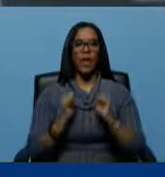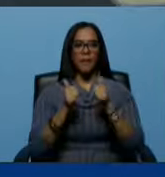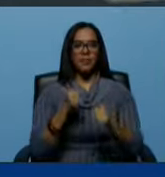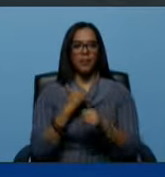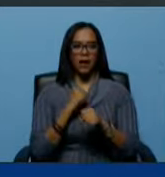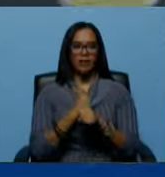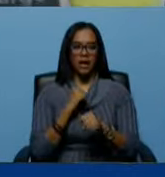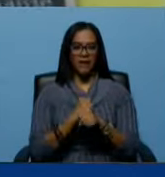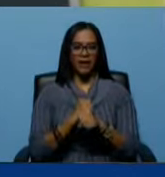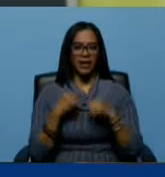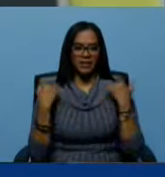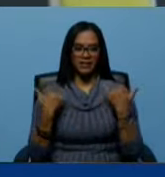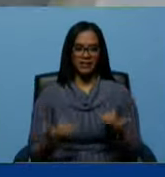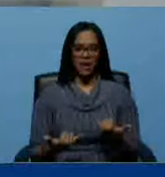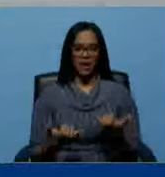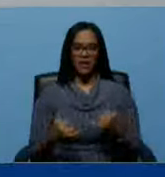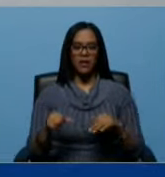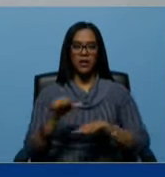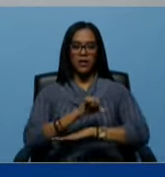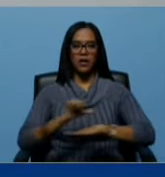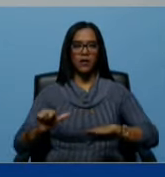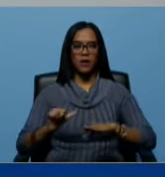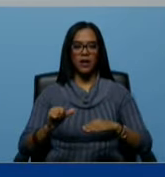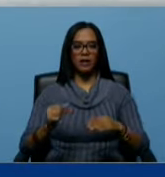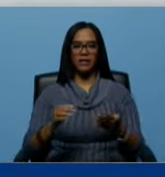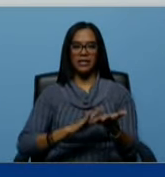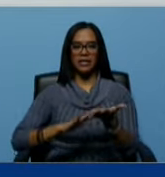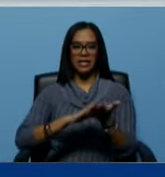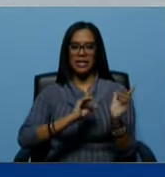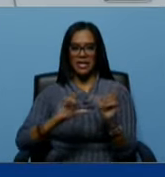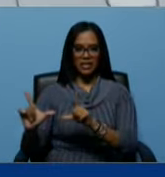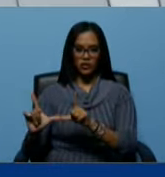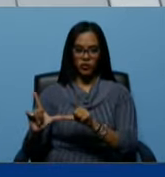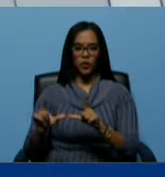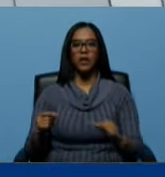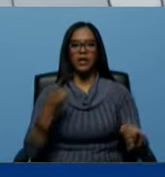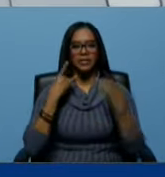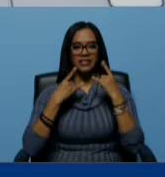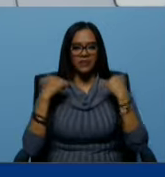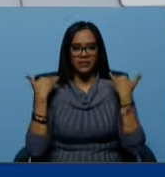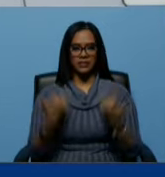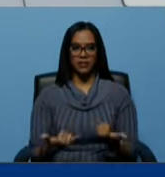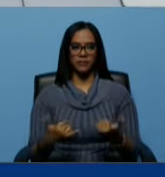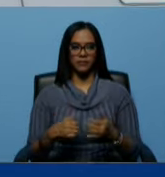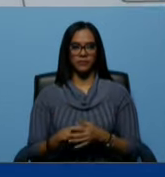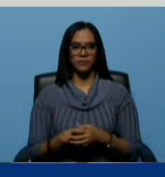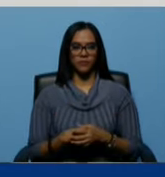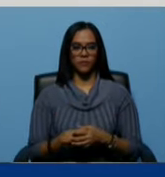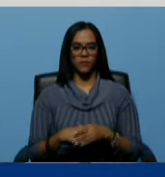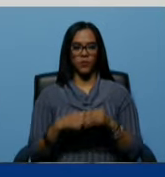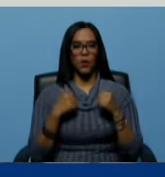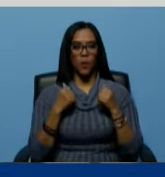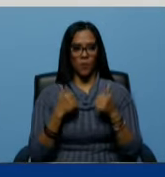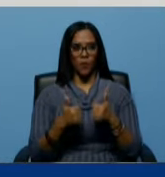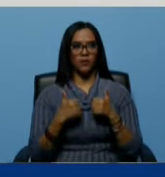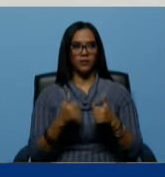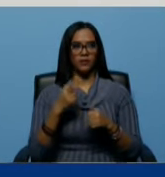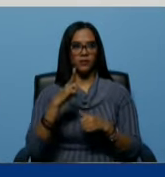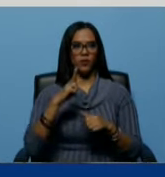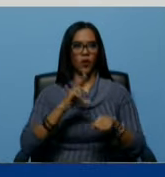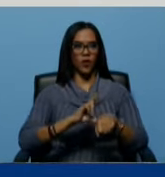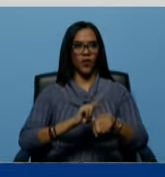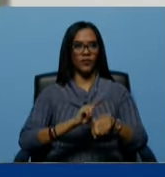inmediatamente. Quirófano rehabilitado, quirófano que se activa de inmediato. Así es. Aquí tenemos dos doctores.